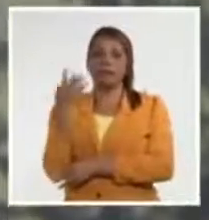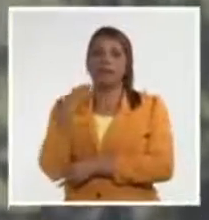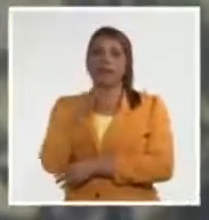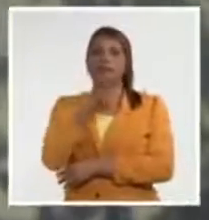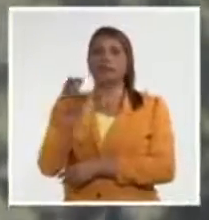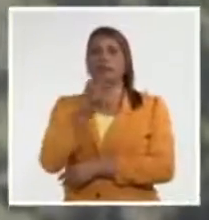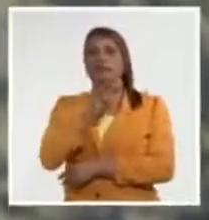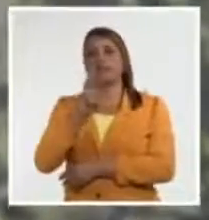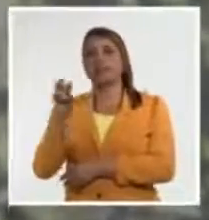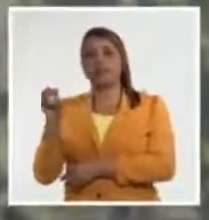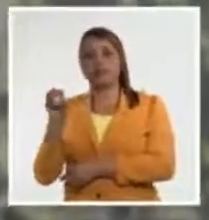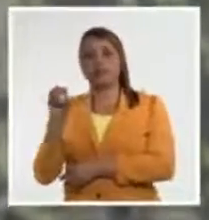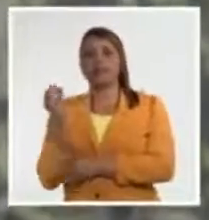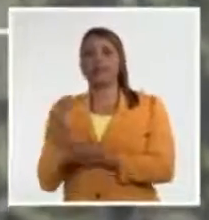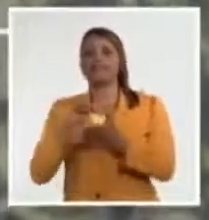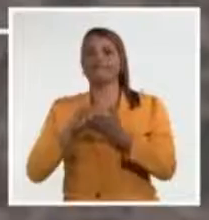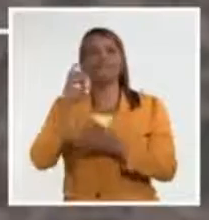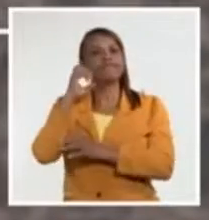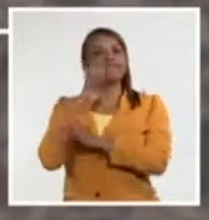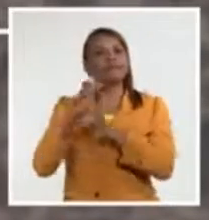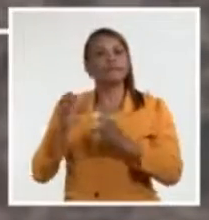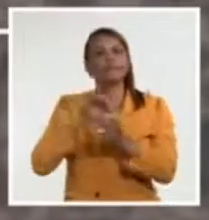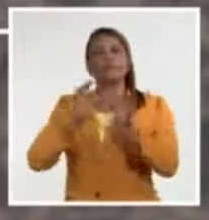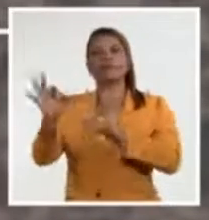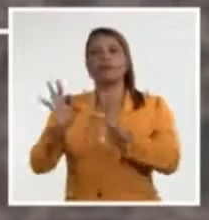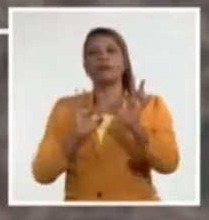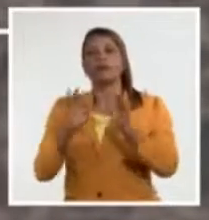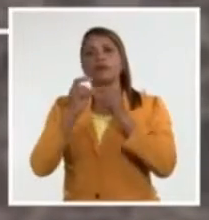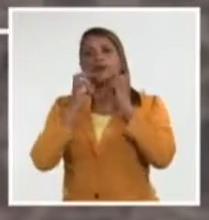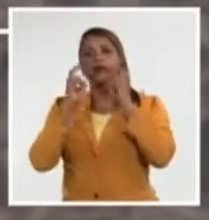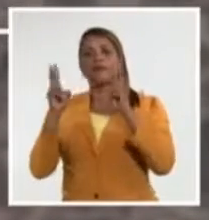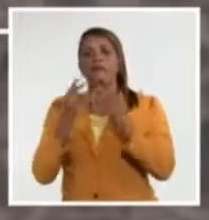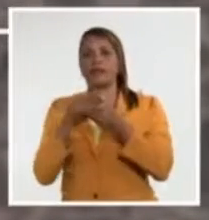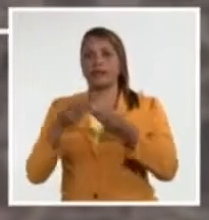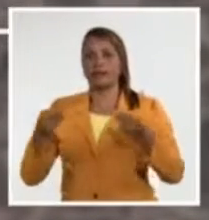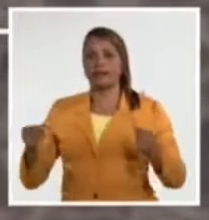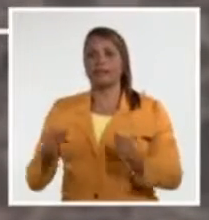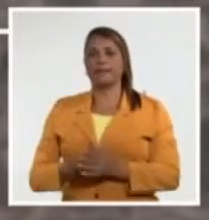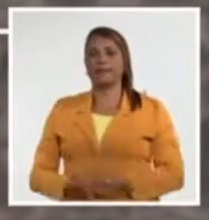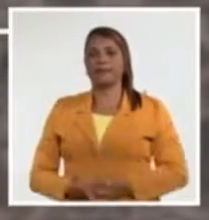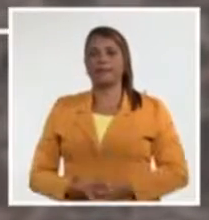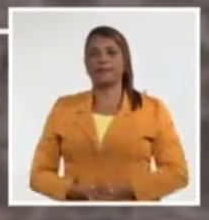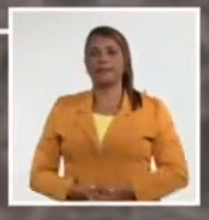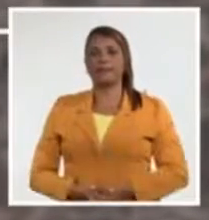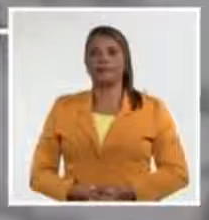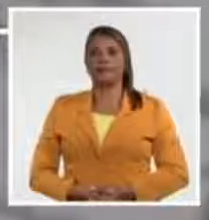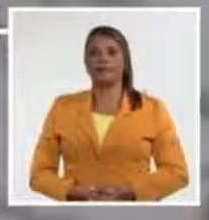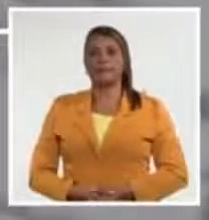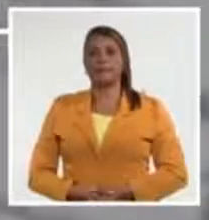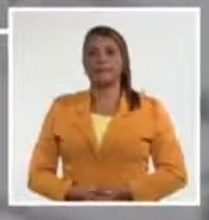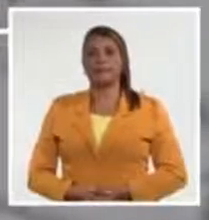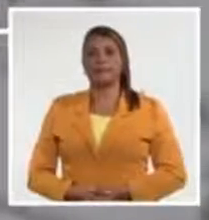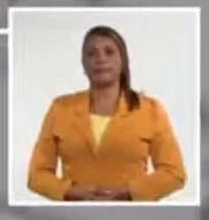establecido por la ciencia para preservar la vida en la Tierra. Diana Rosenlachter, Observatorio Científico.